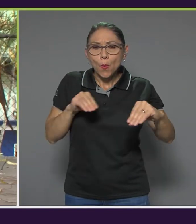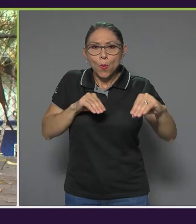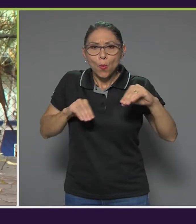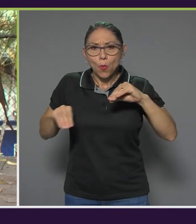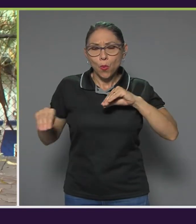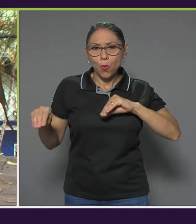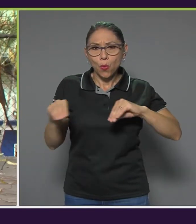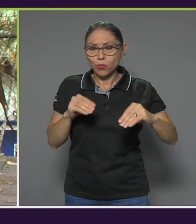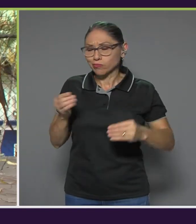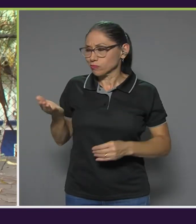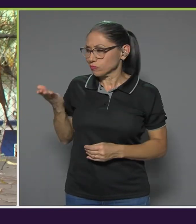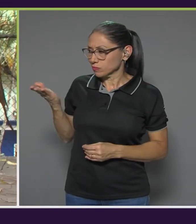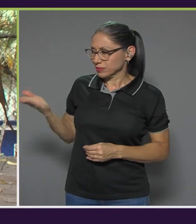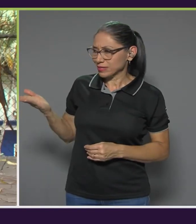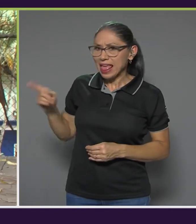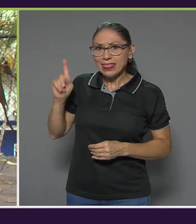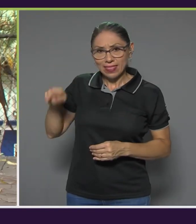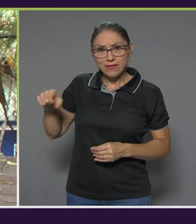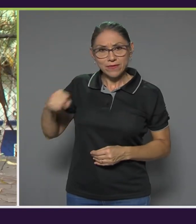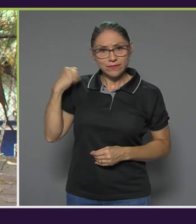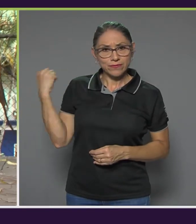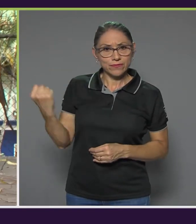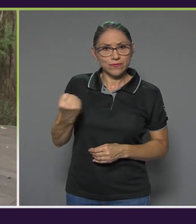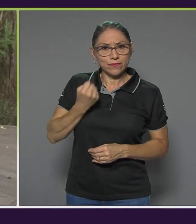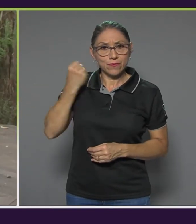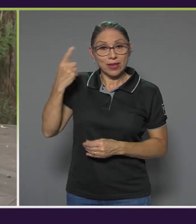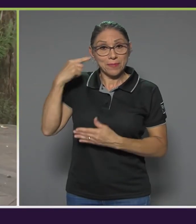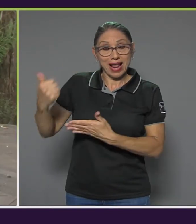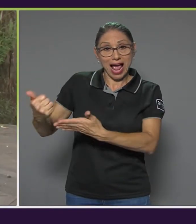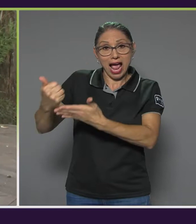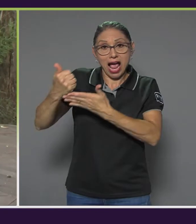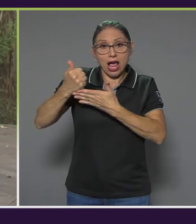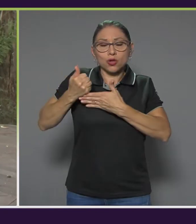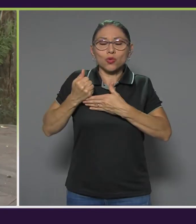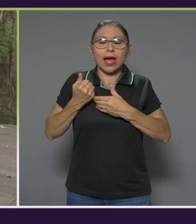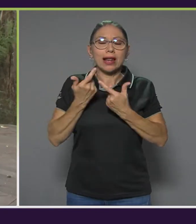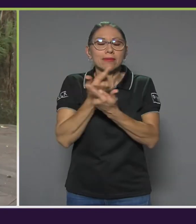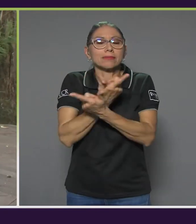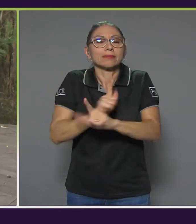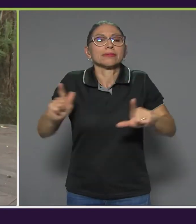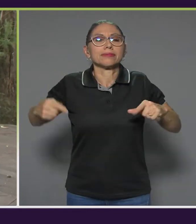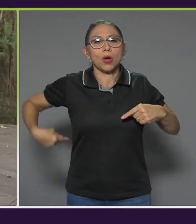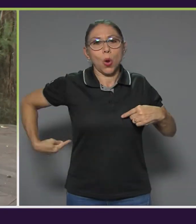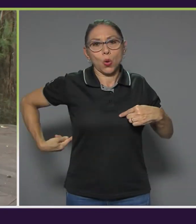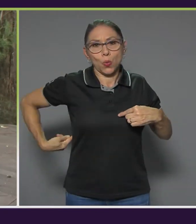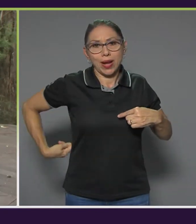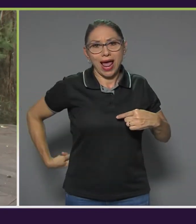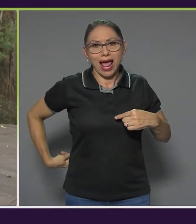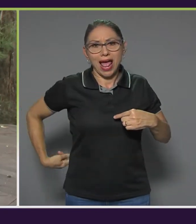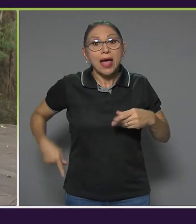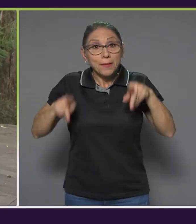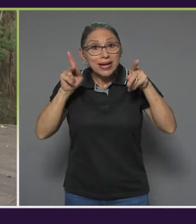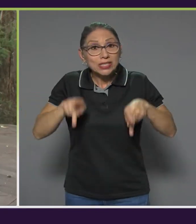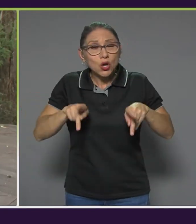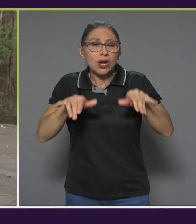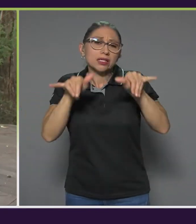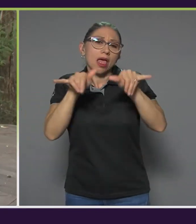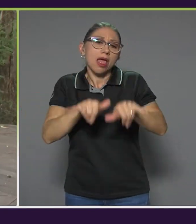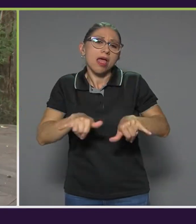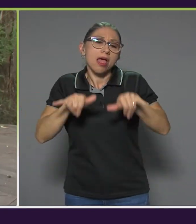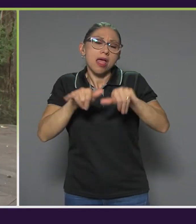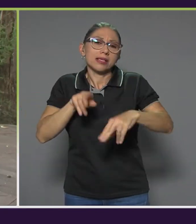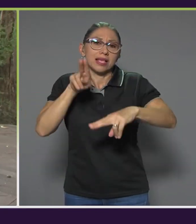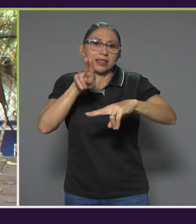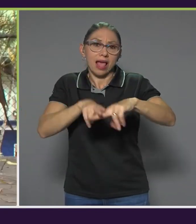amplias porque eso nos va a ayudar a desbloquear la columna. Y también las personas que tienen mucho tiempo sentadas, este ejercicio es